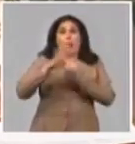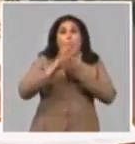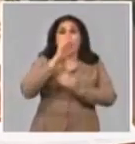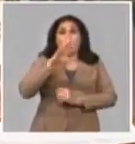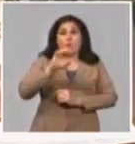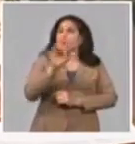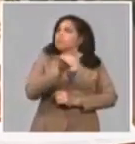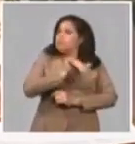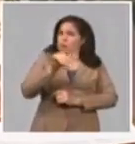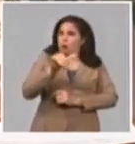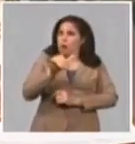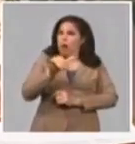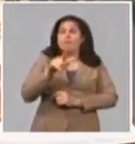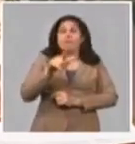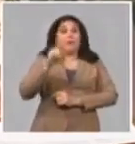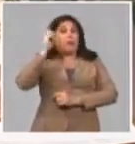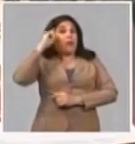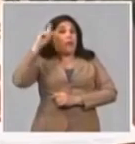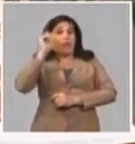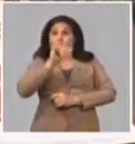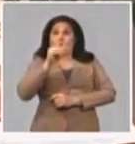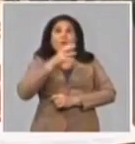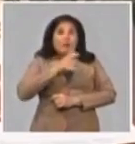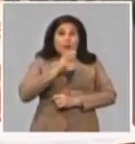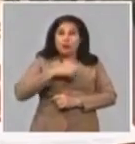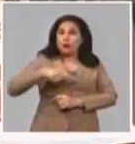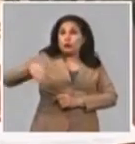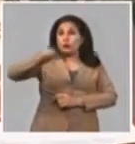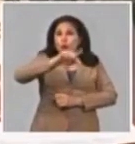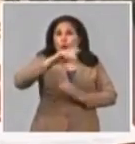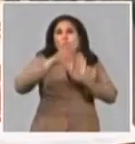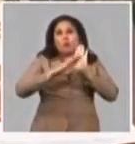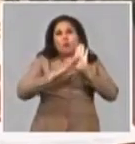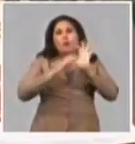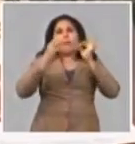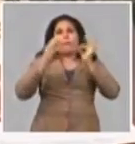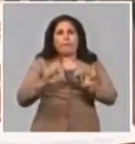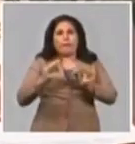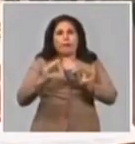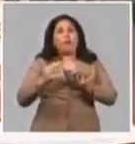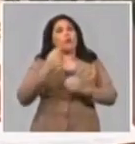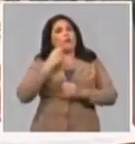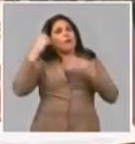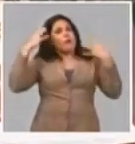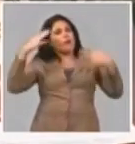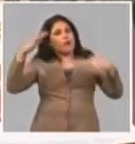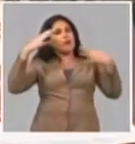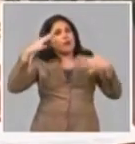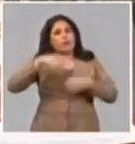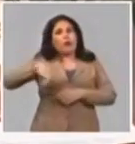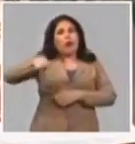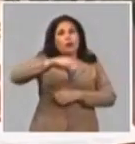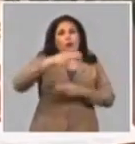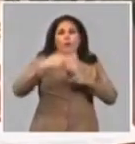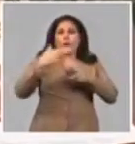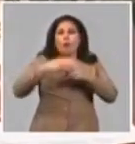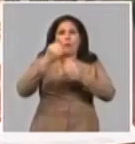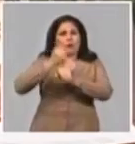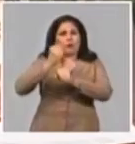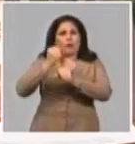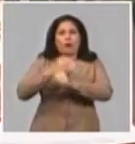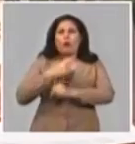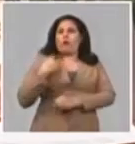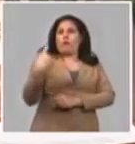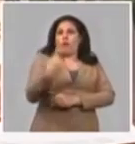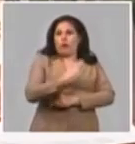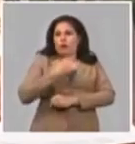que en la impronta de él ha estado presente en todos los programas nuestros y le enviamos una felicitación a nombre de los trabajadores nuestros, los